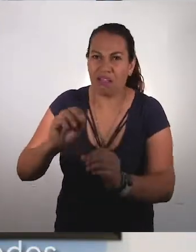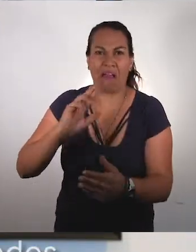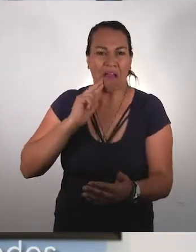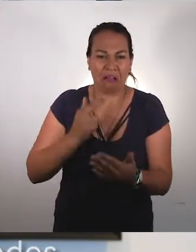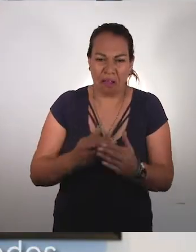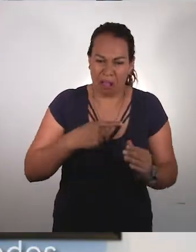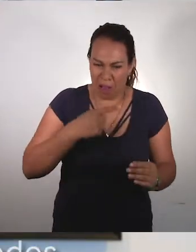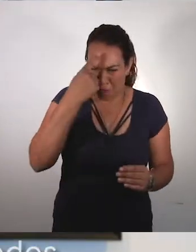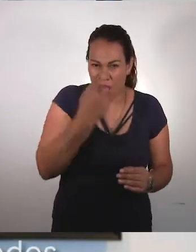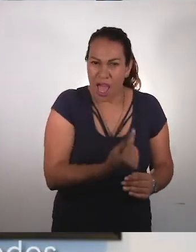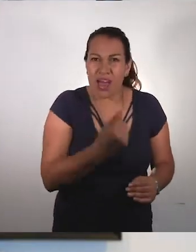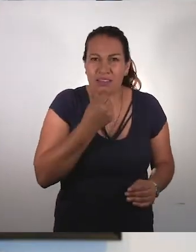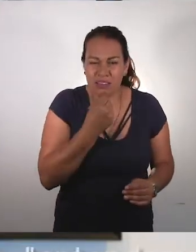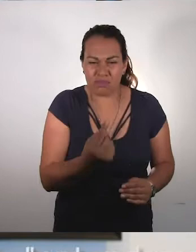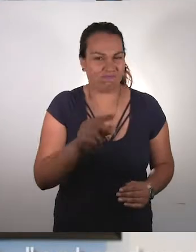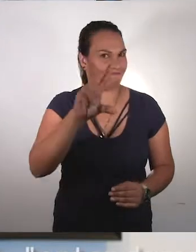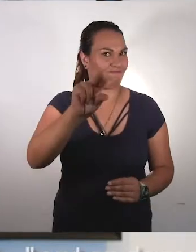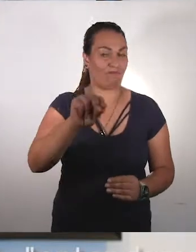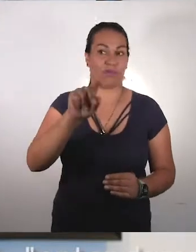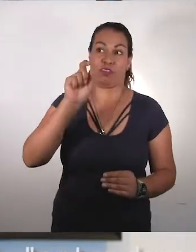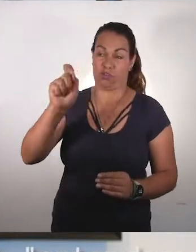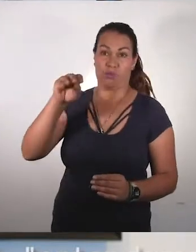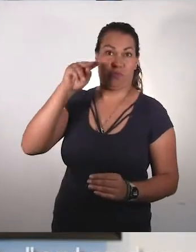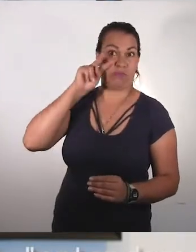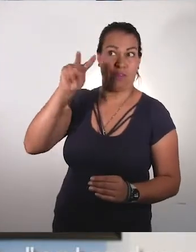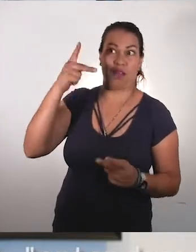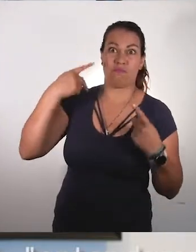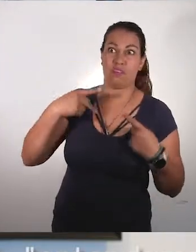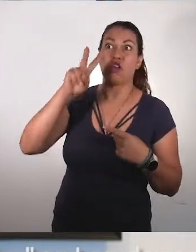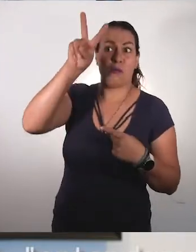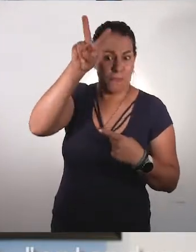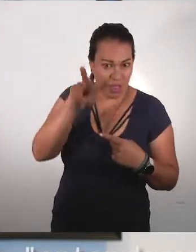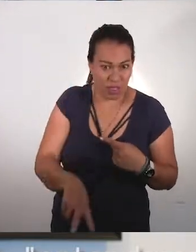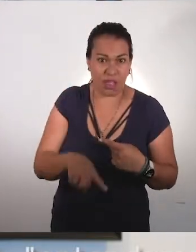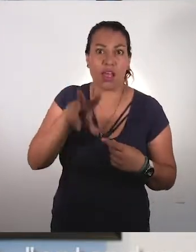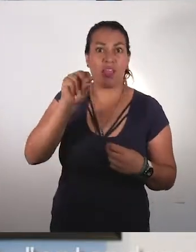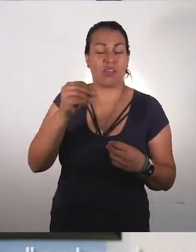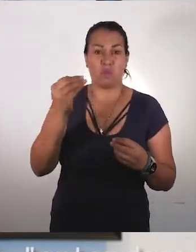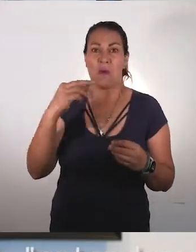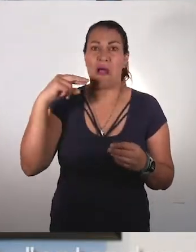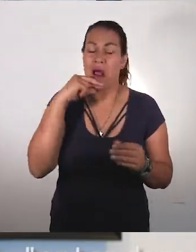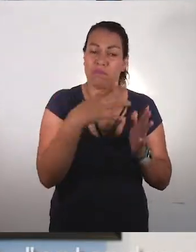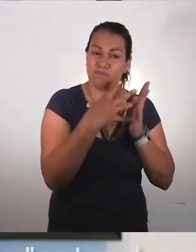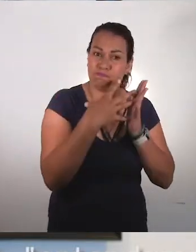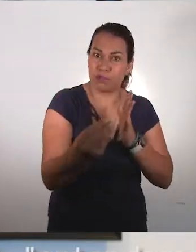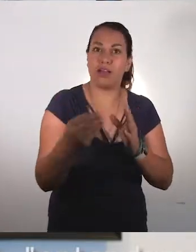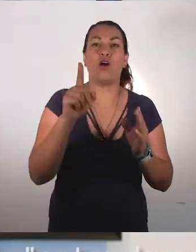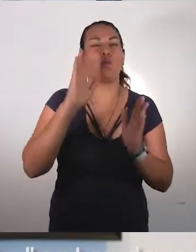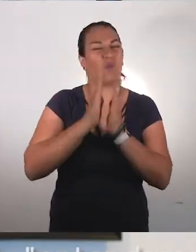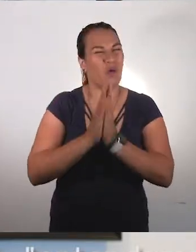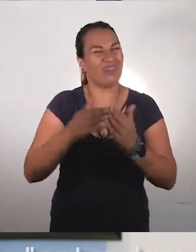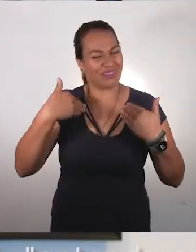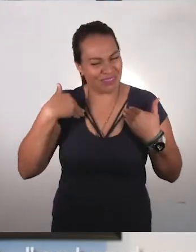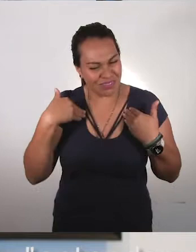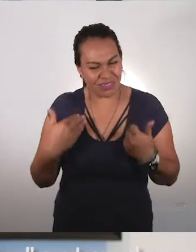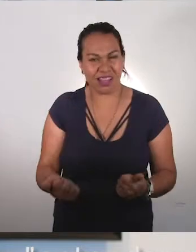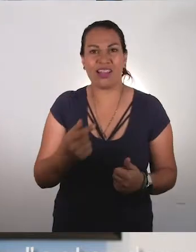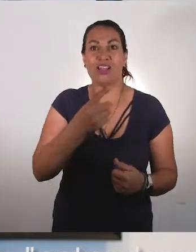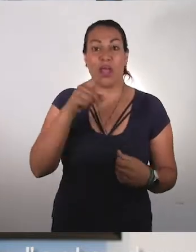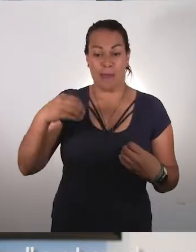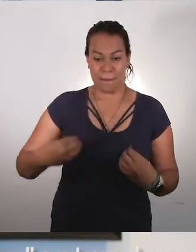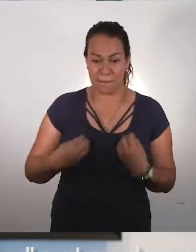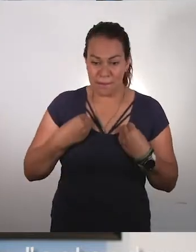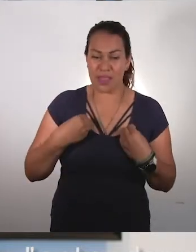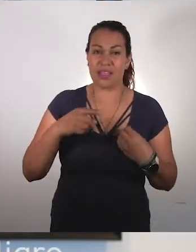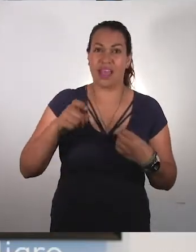irresponsables como niñera. El enemigo está allá afuera. Es real y muy poderoso. Entendamos, por favor,